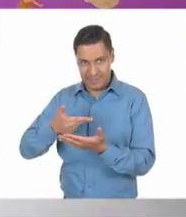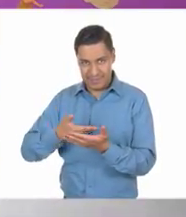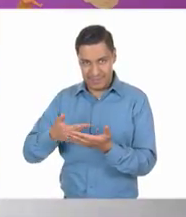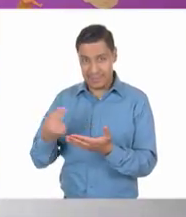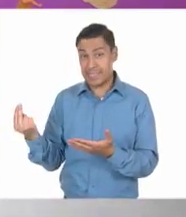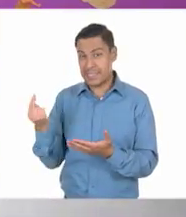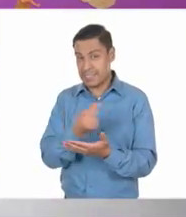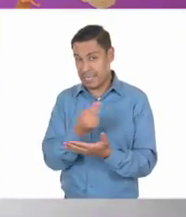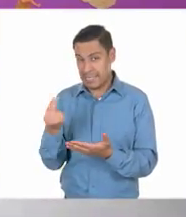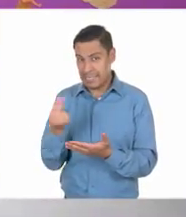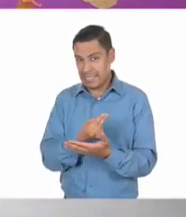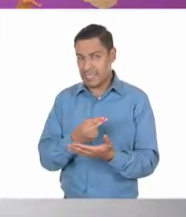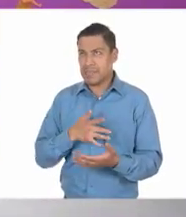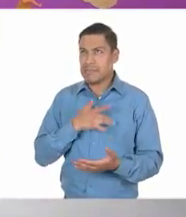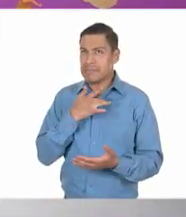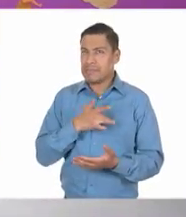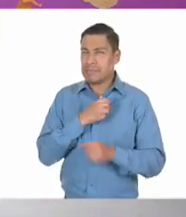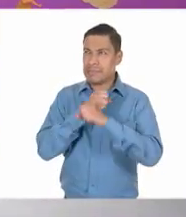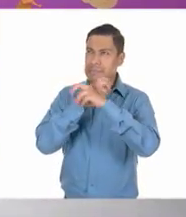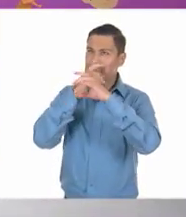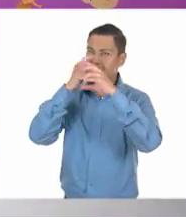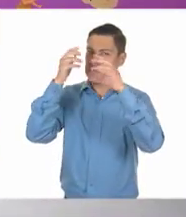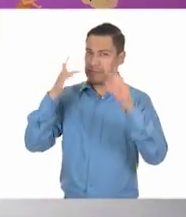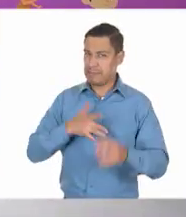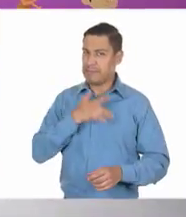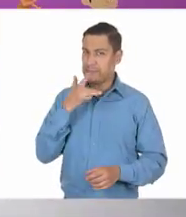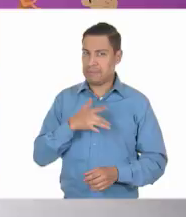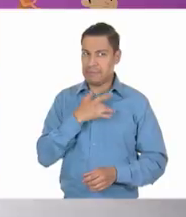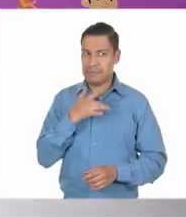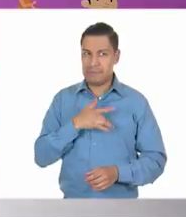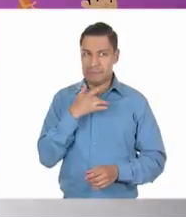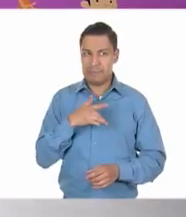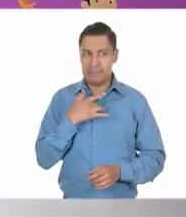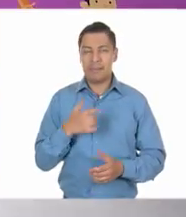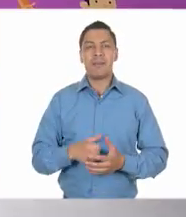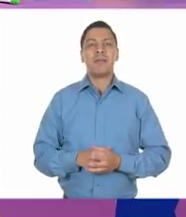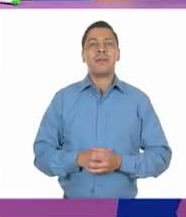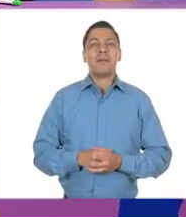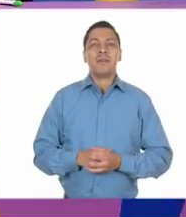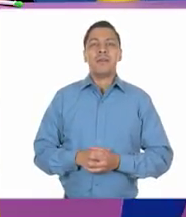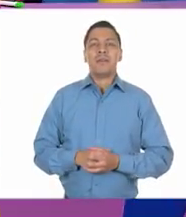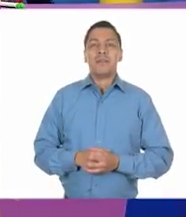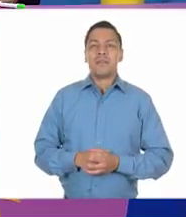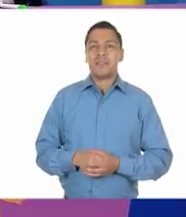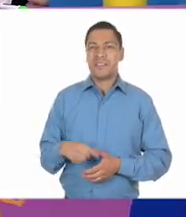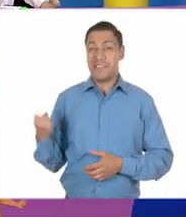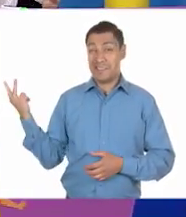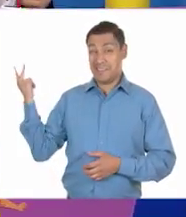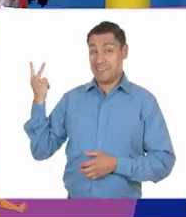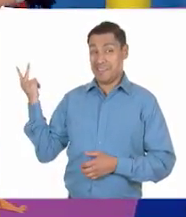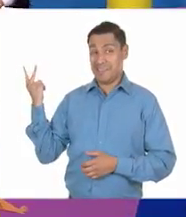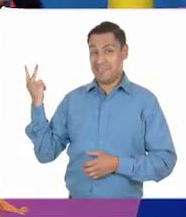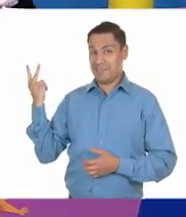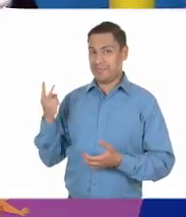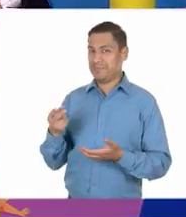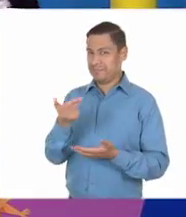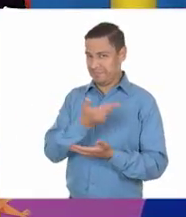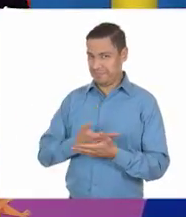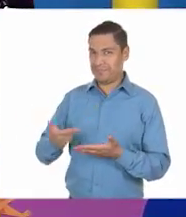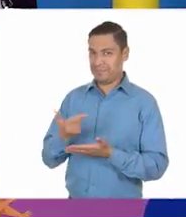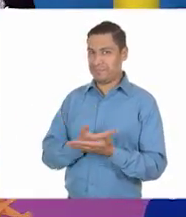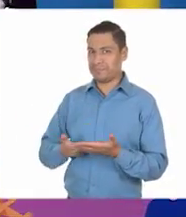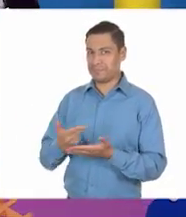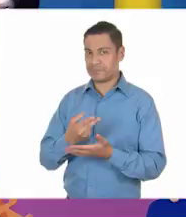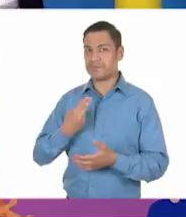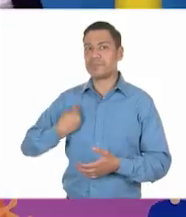¿Necesitan un poquito de inspiración? Sí. Algo, algo, algo, algo. Muy bien. Pues, entonces, en lo que van haciendo su cartel, vamos